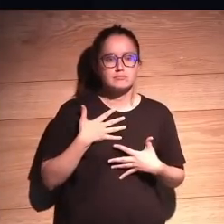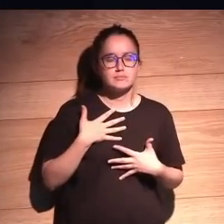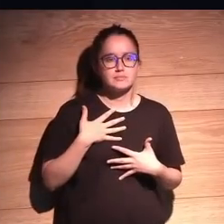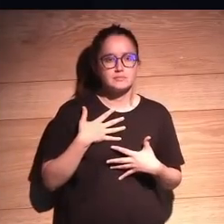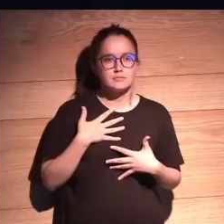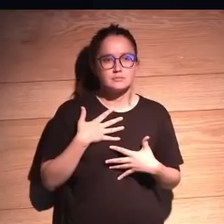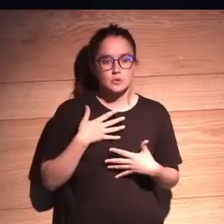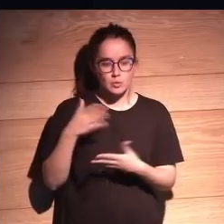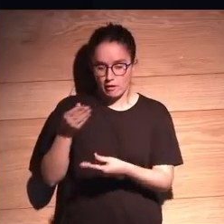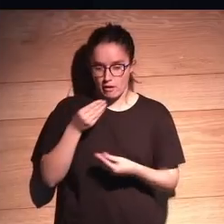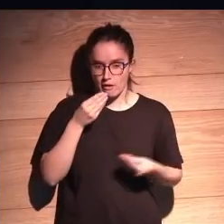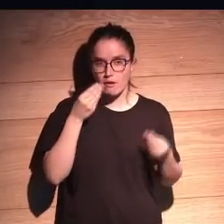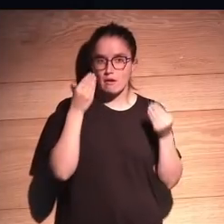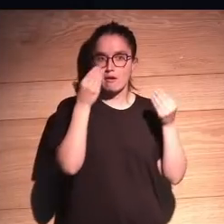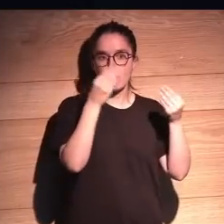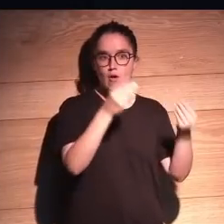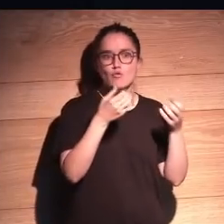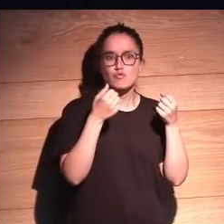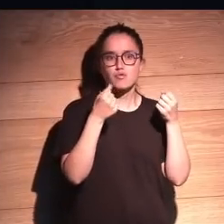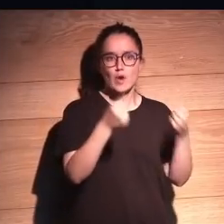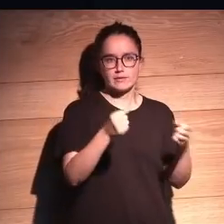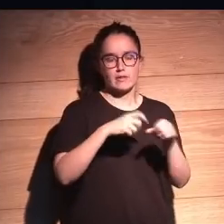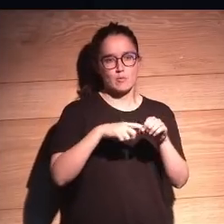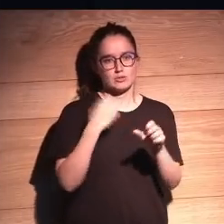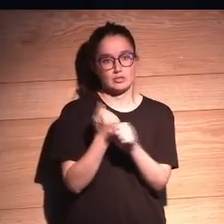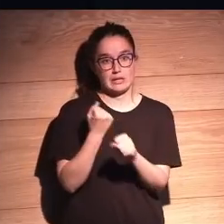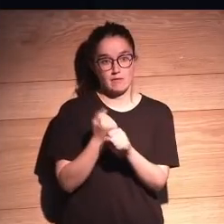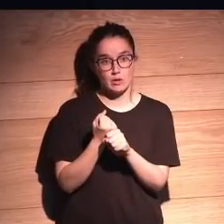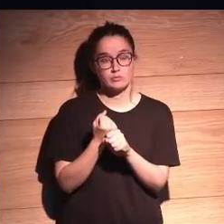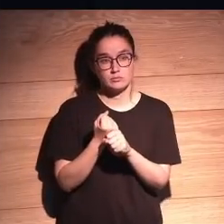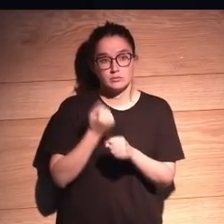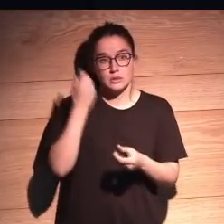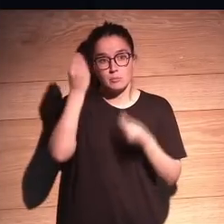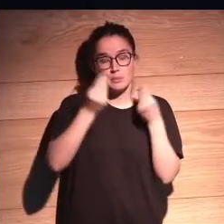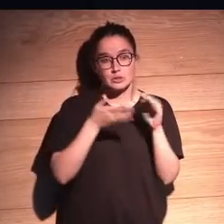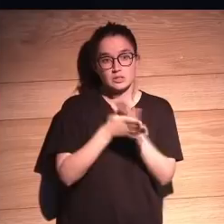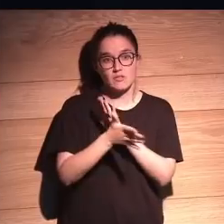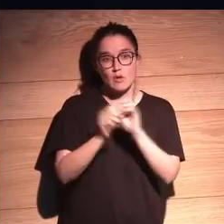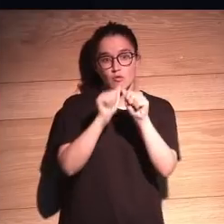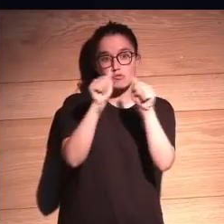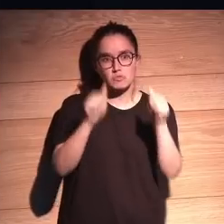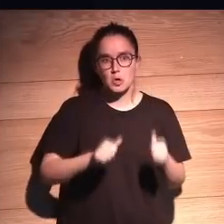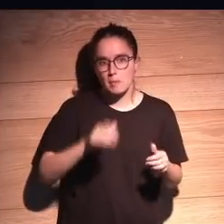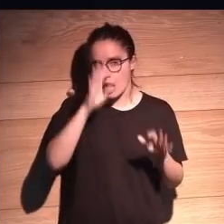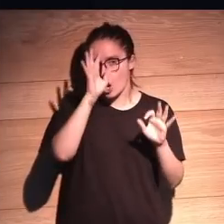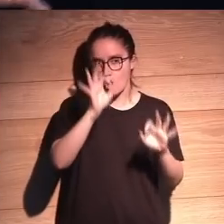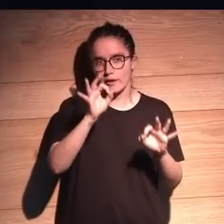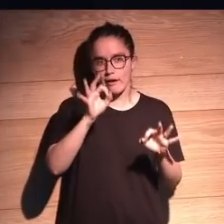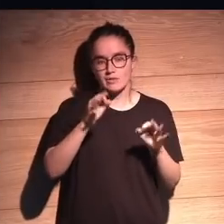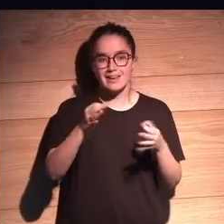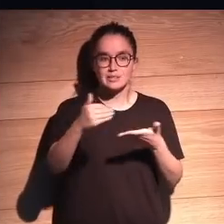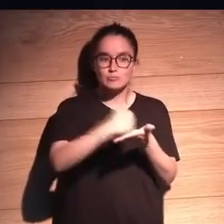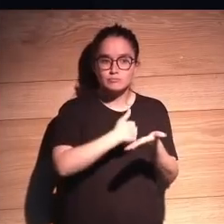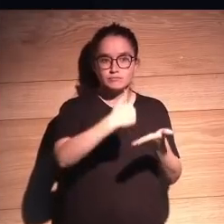sustitución muy grande de puestos de trabajo, ¿no? Me parece que es una forma razonable de que ese